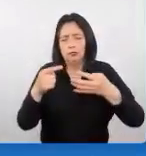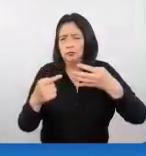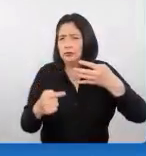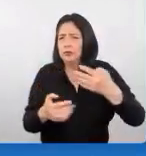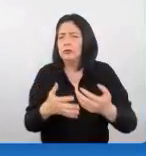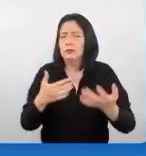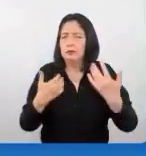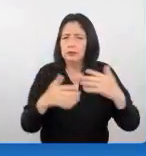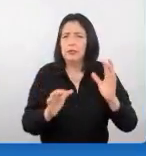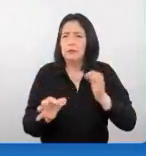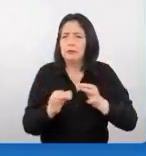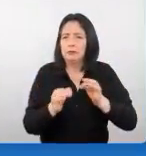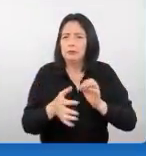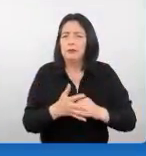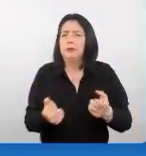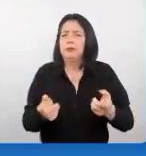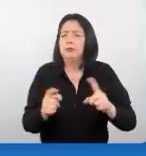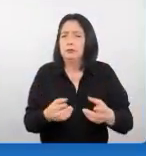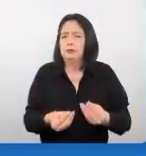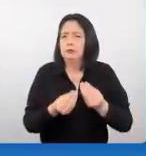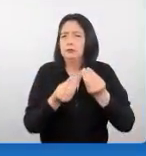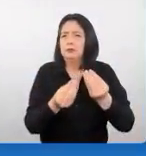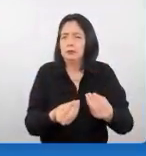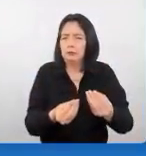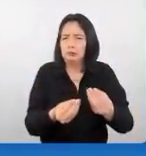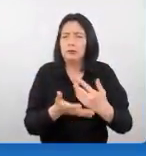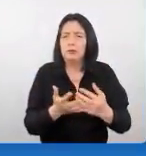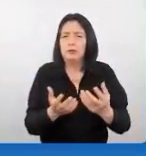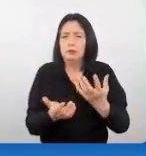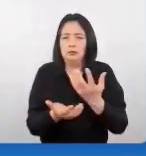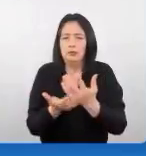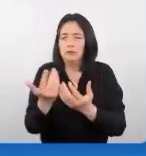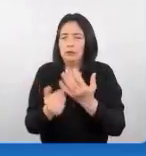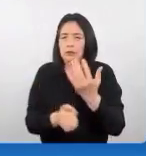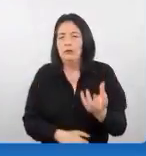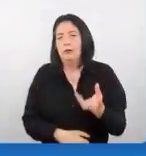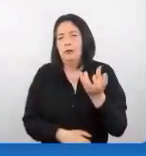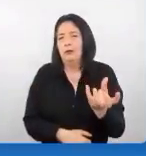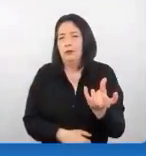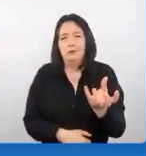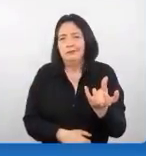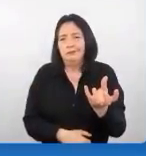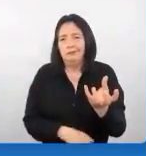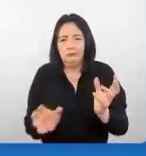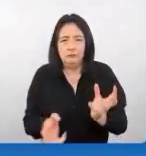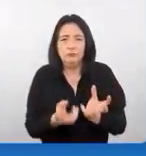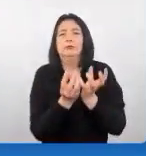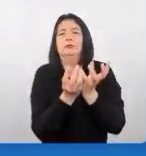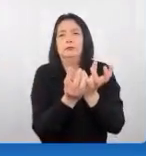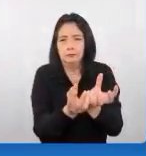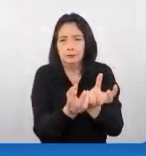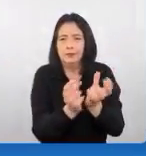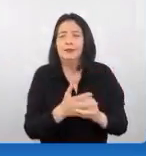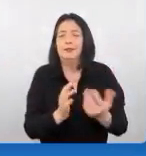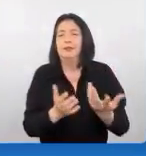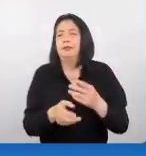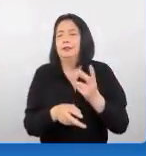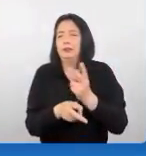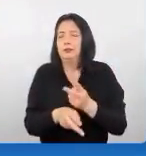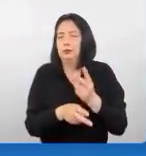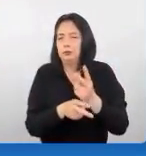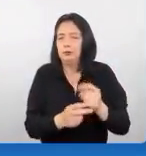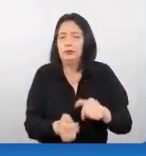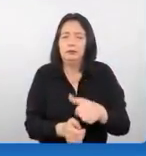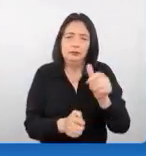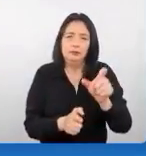que habíamos mencionado cuando damos un objeto siempre entregarlo con ambas manos que es una forma de mostrar que estás cuidando de la otra